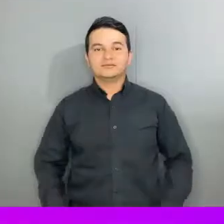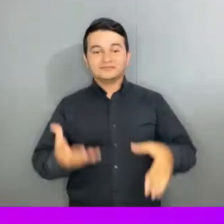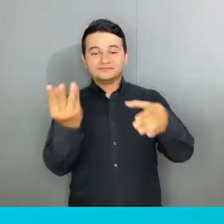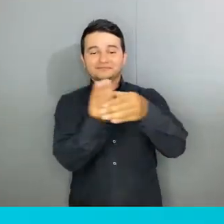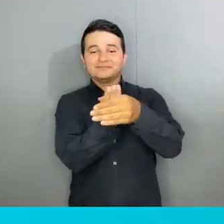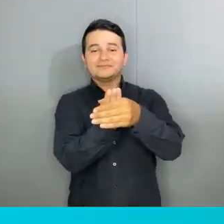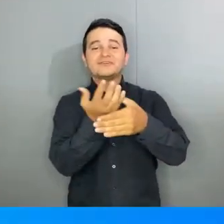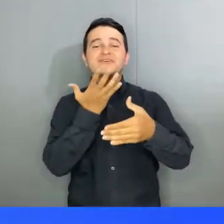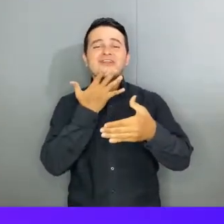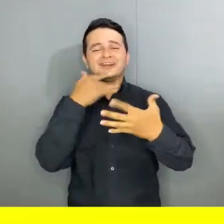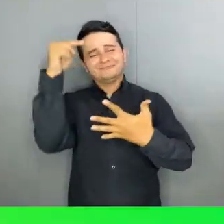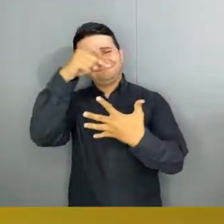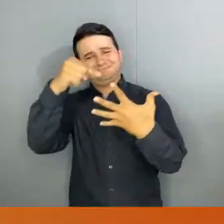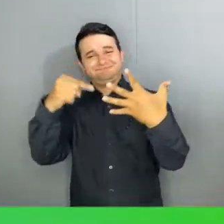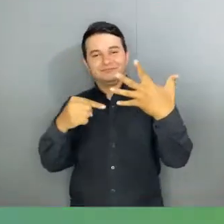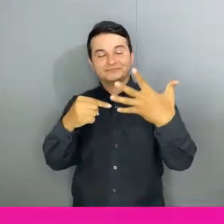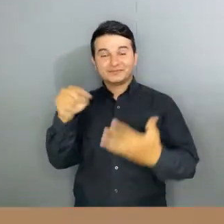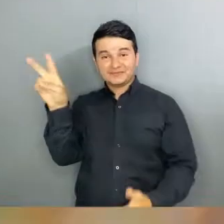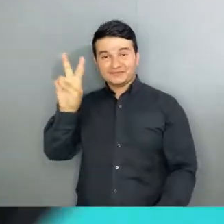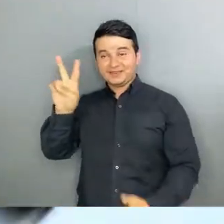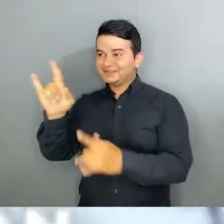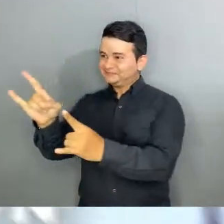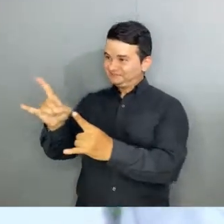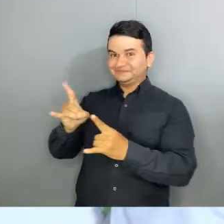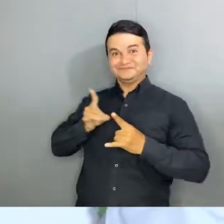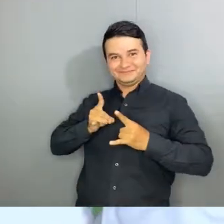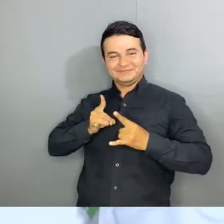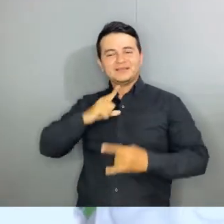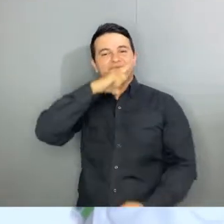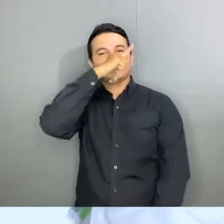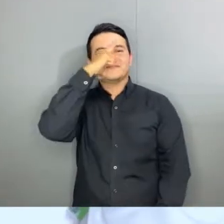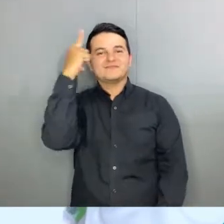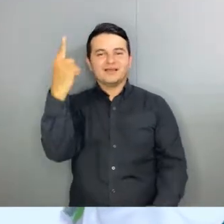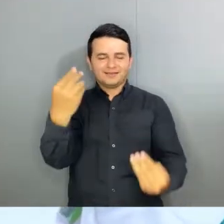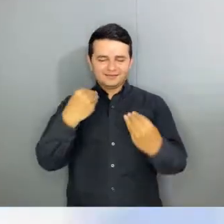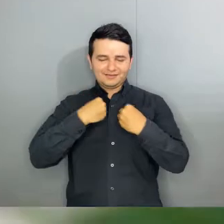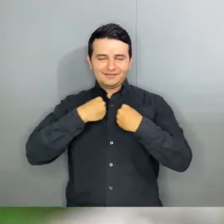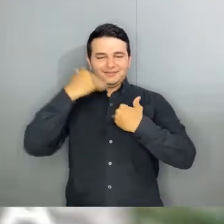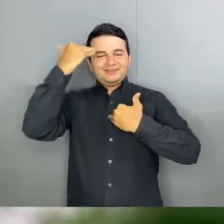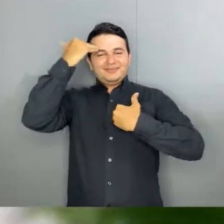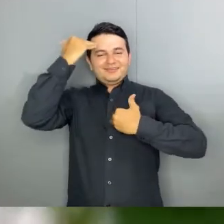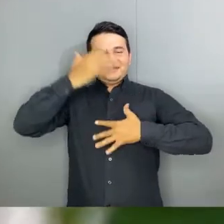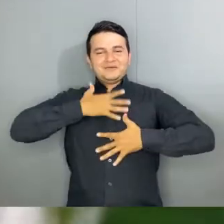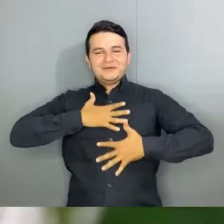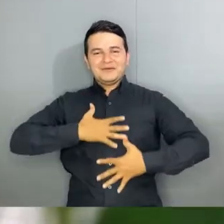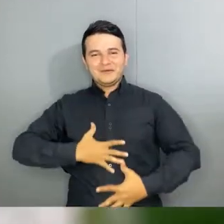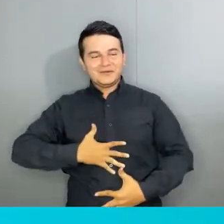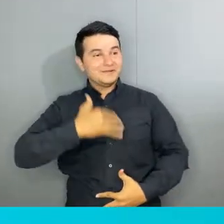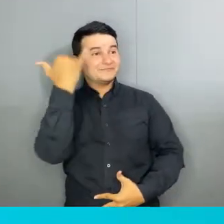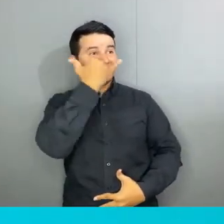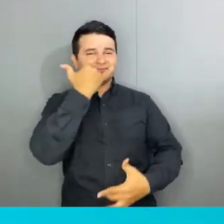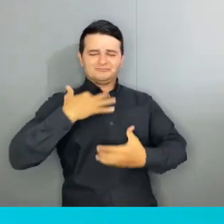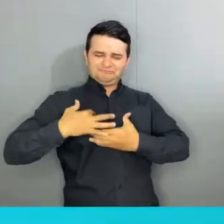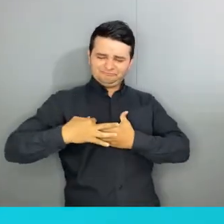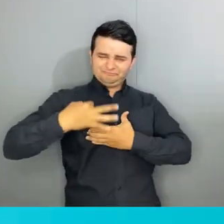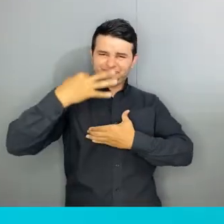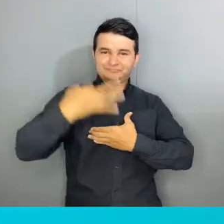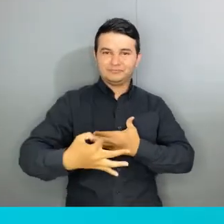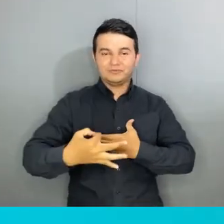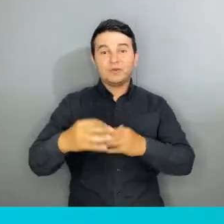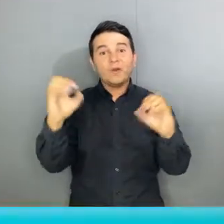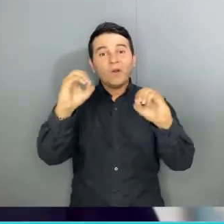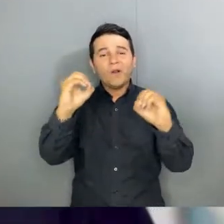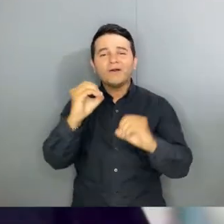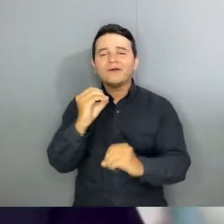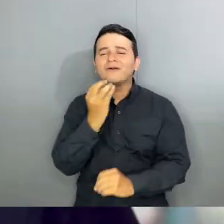La inclusión es de todos los colores, del verde de la inspiración, blanco como la armonía, azul como la